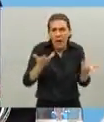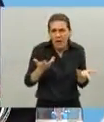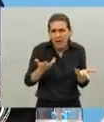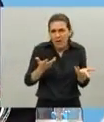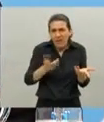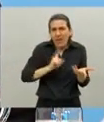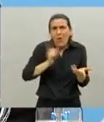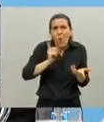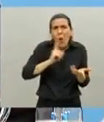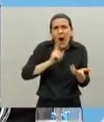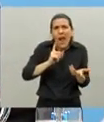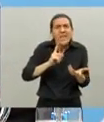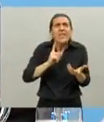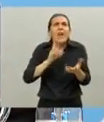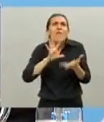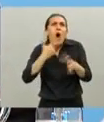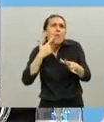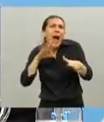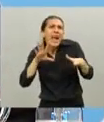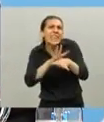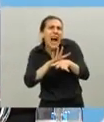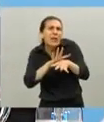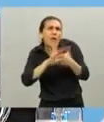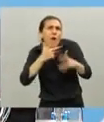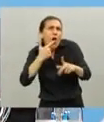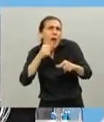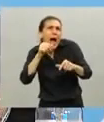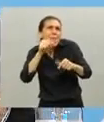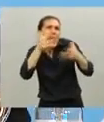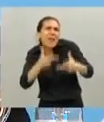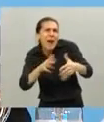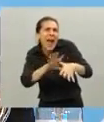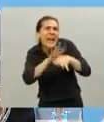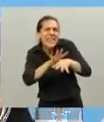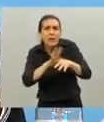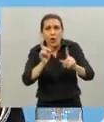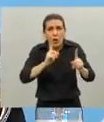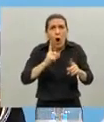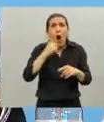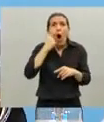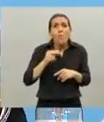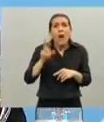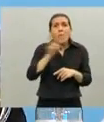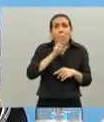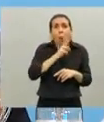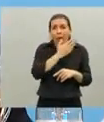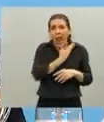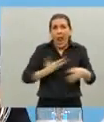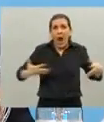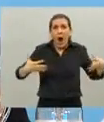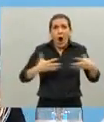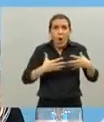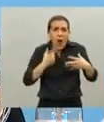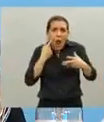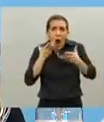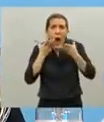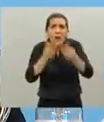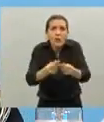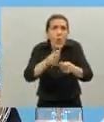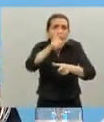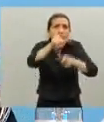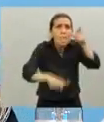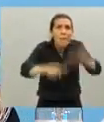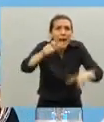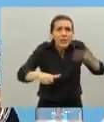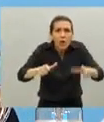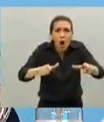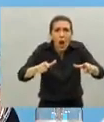esto no es una ciencia exacta estamos gobernando hombres y mujeres que viven en un lugar donde